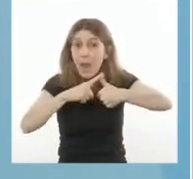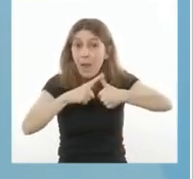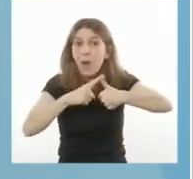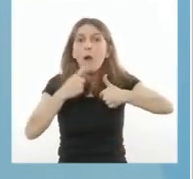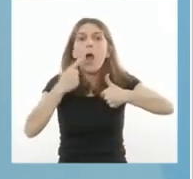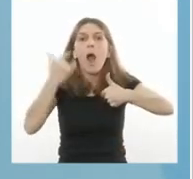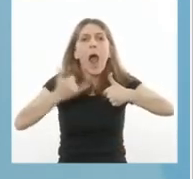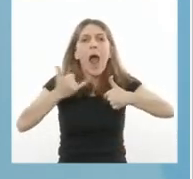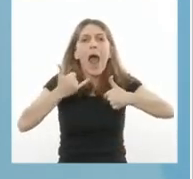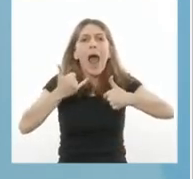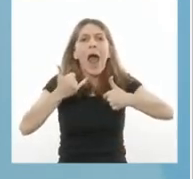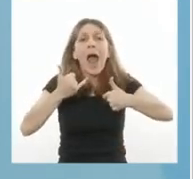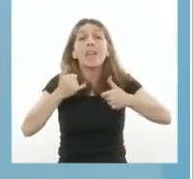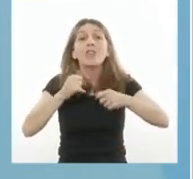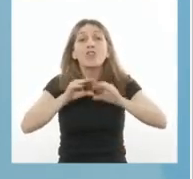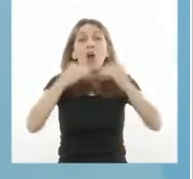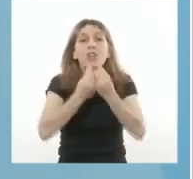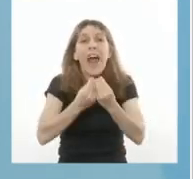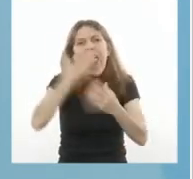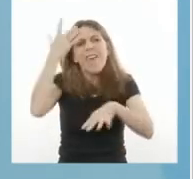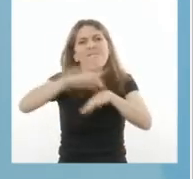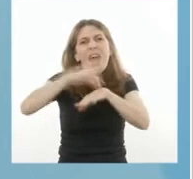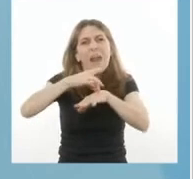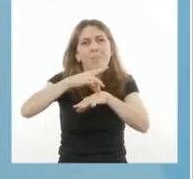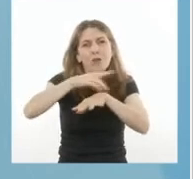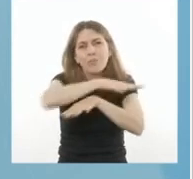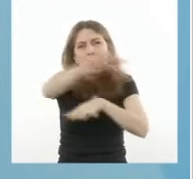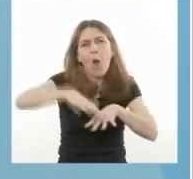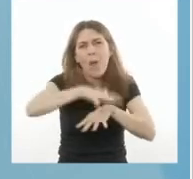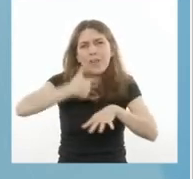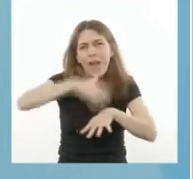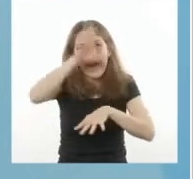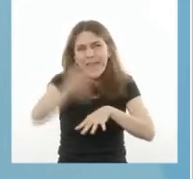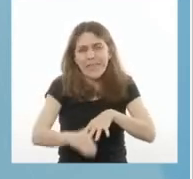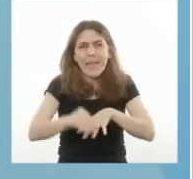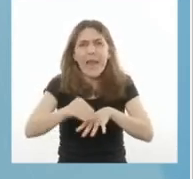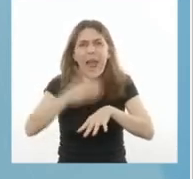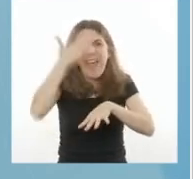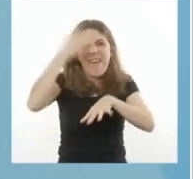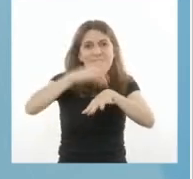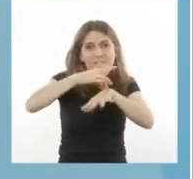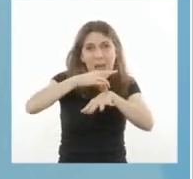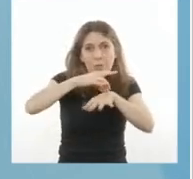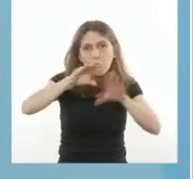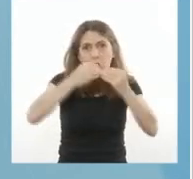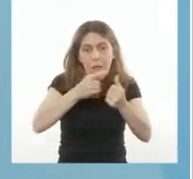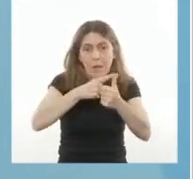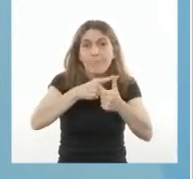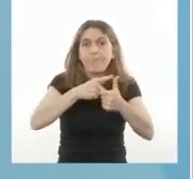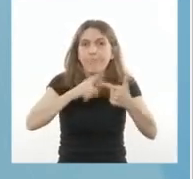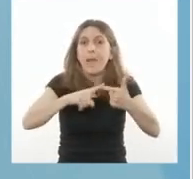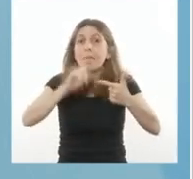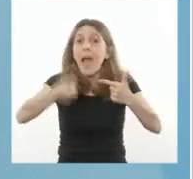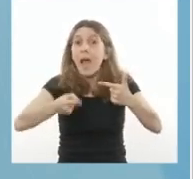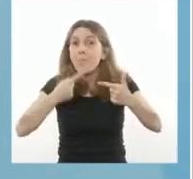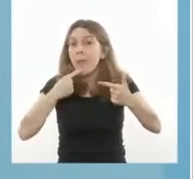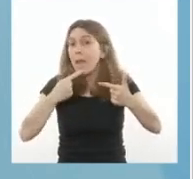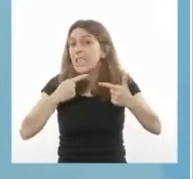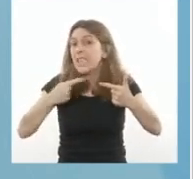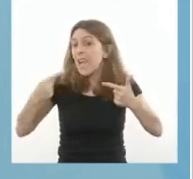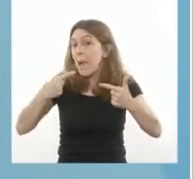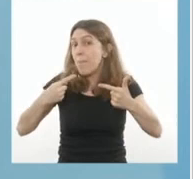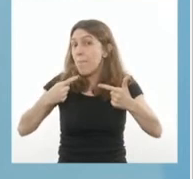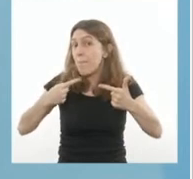de casos sobre la población. Después, el aumento o no de casos en las últimas semanas.